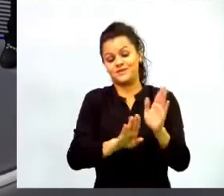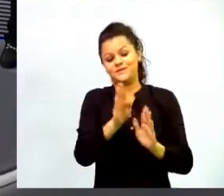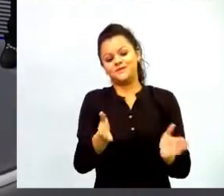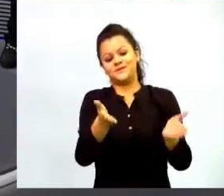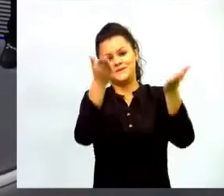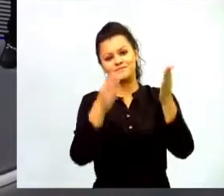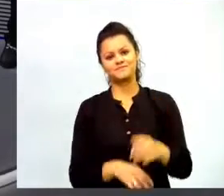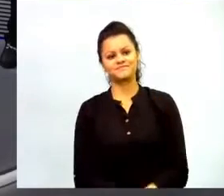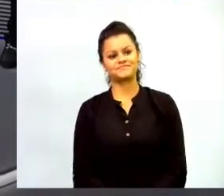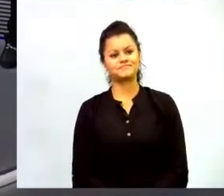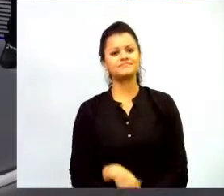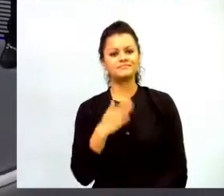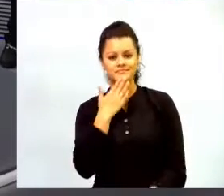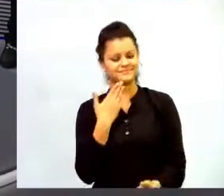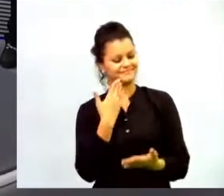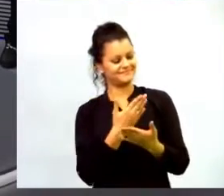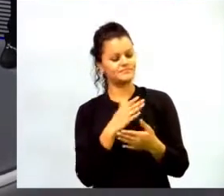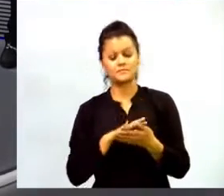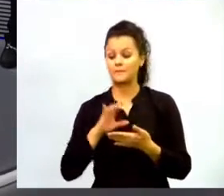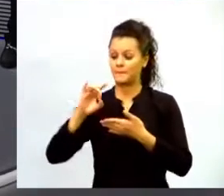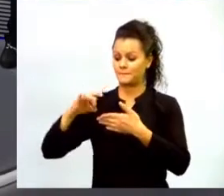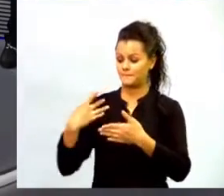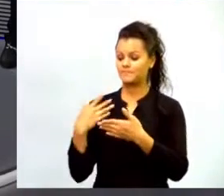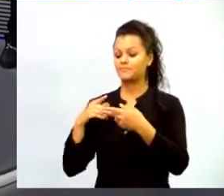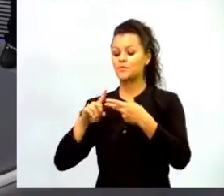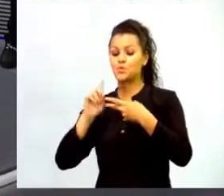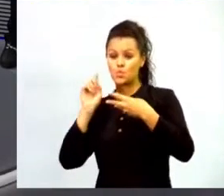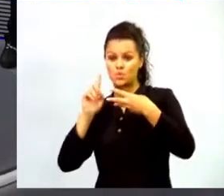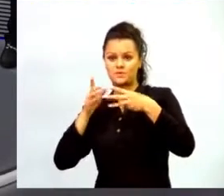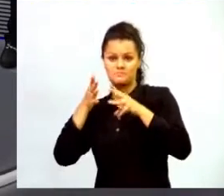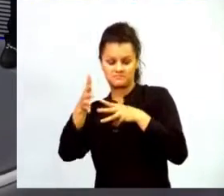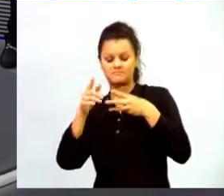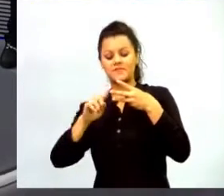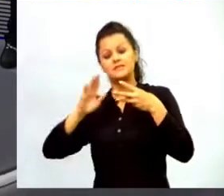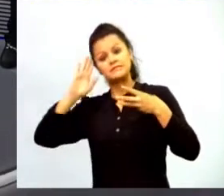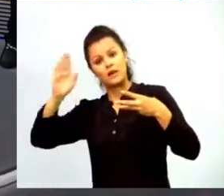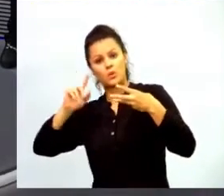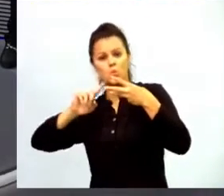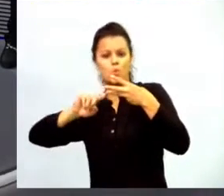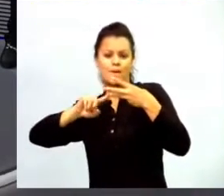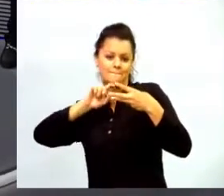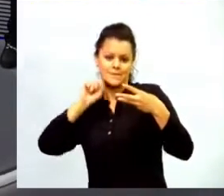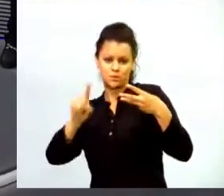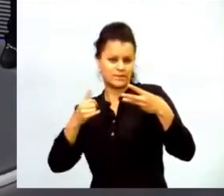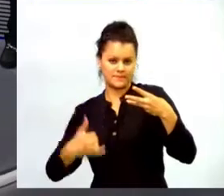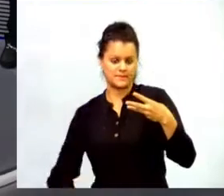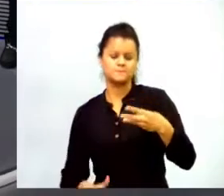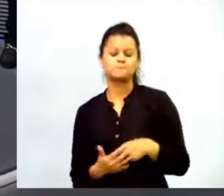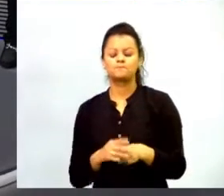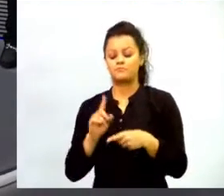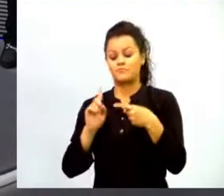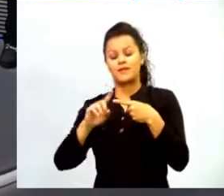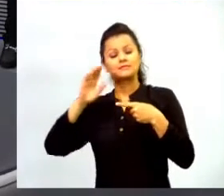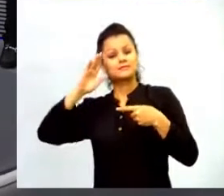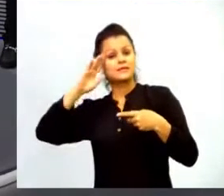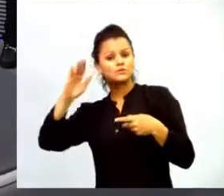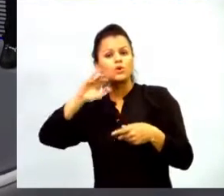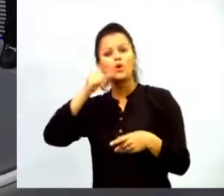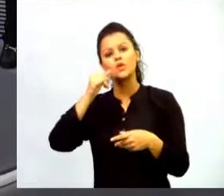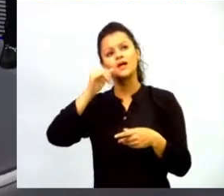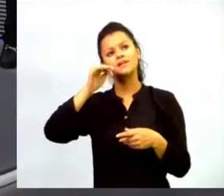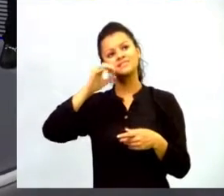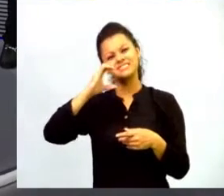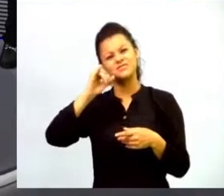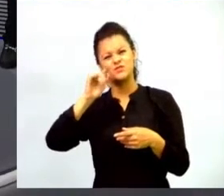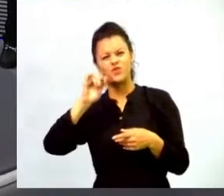gracias tenemos un comentario un saludo y una pregunta para cerrar el saludo nos lo da J.C. Fuentes saludos desde Itagüí